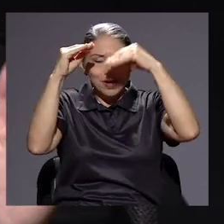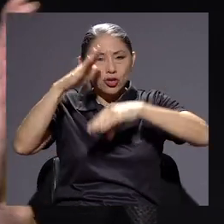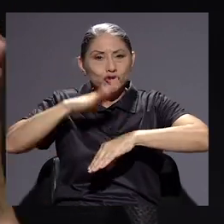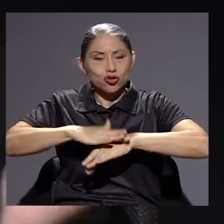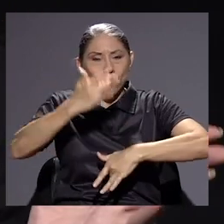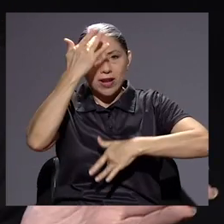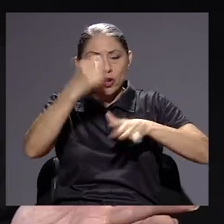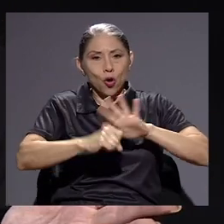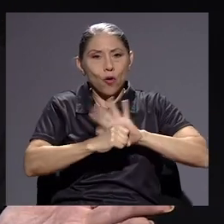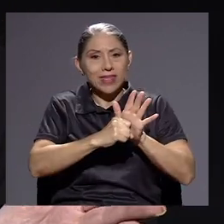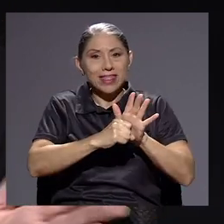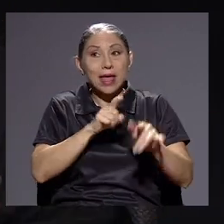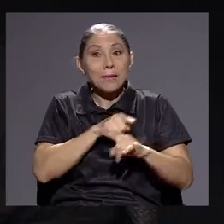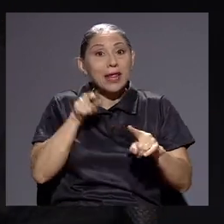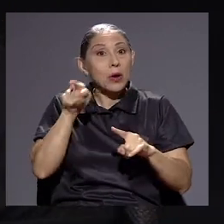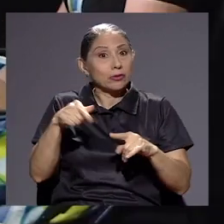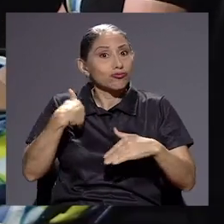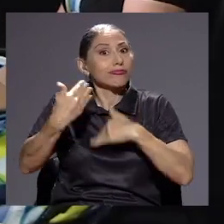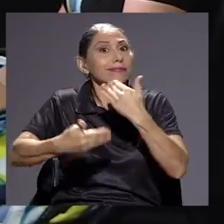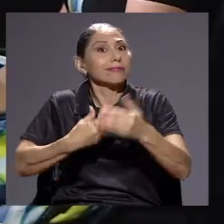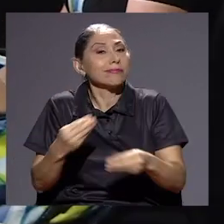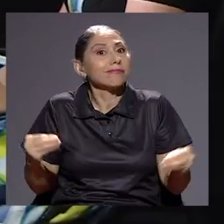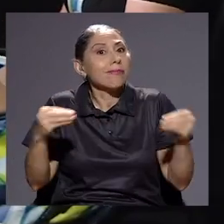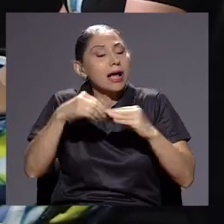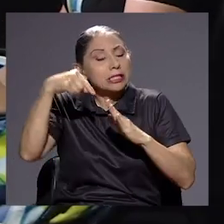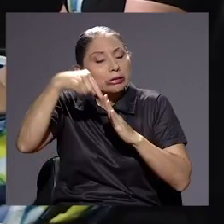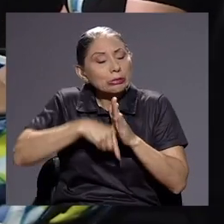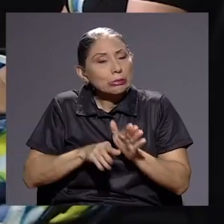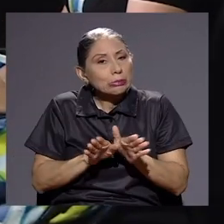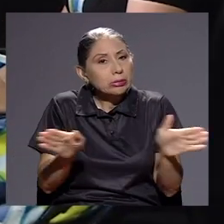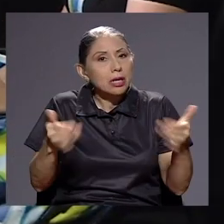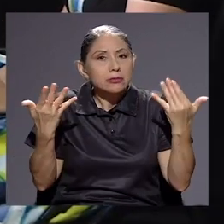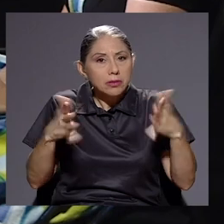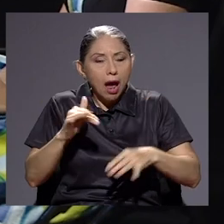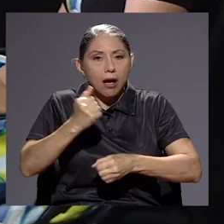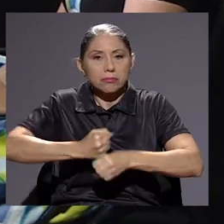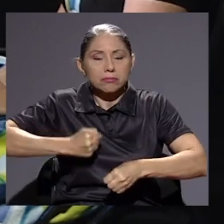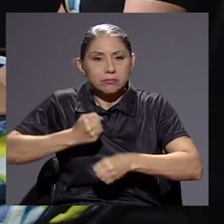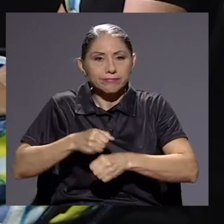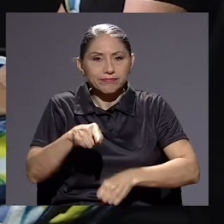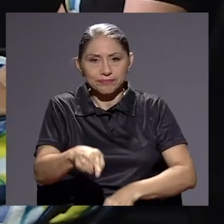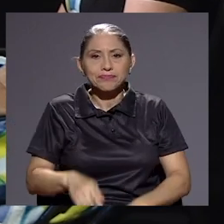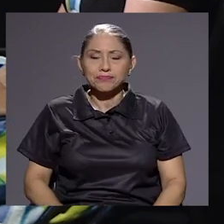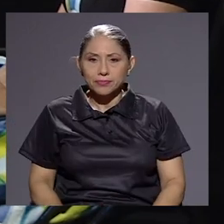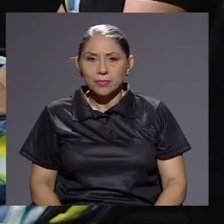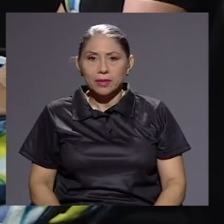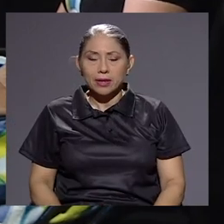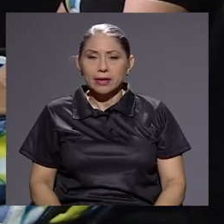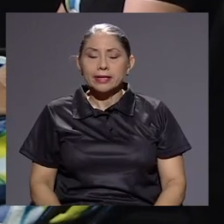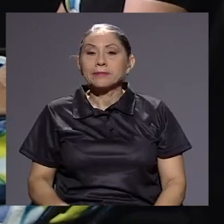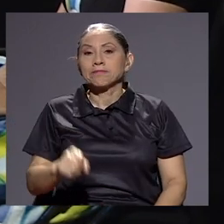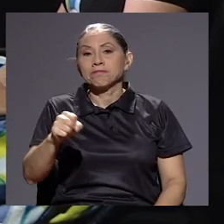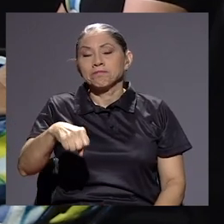pero en realidad se va a convertir en algo mucho más grande y ya estamos en esas mesas de trabajo. Realmente sí, a nivel